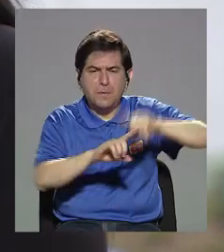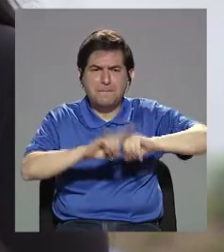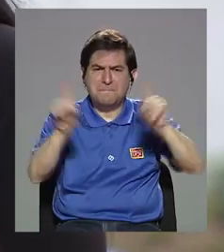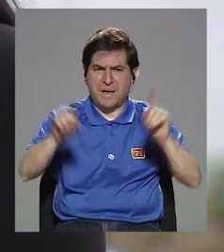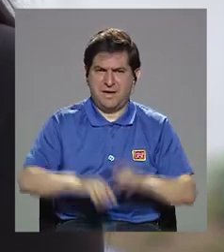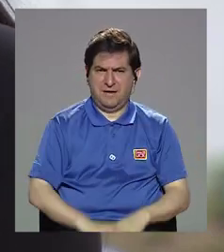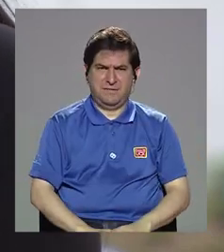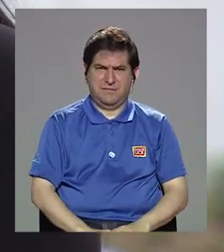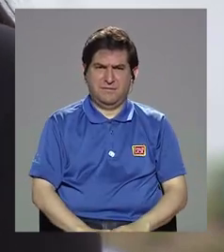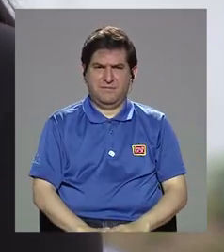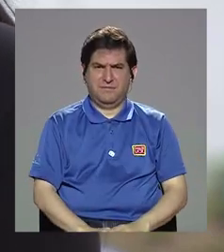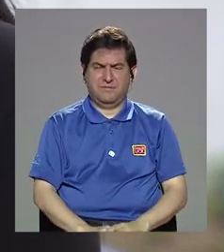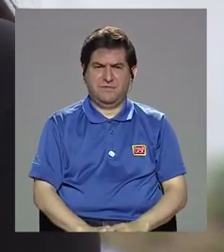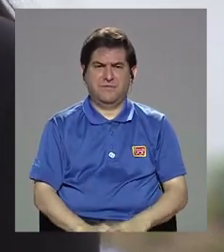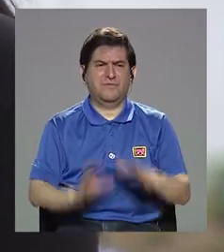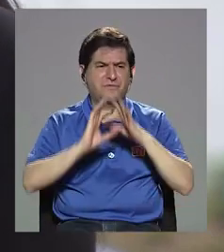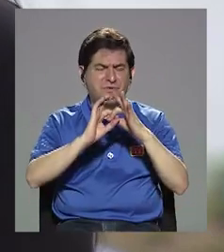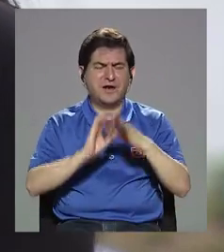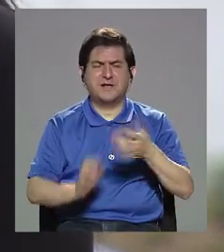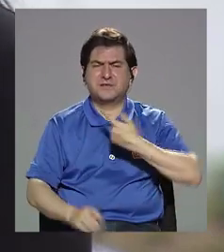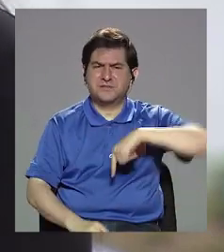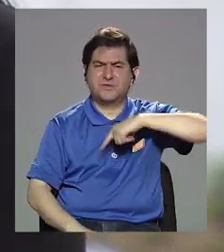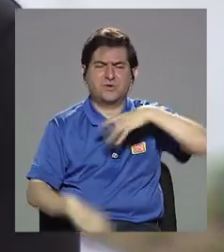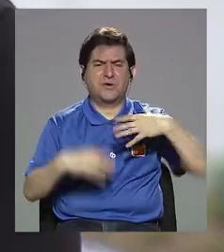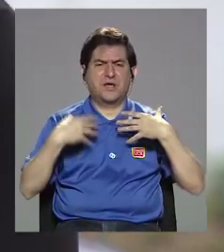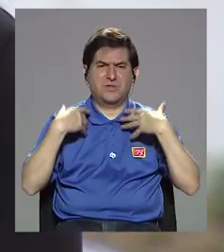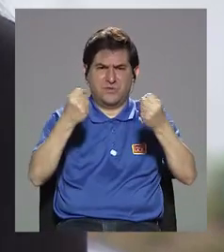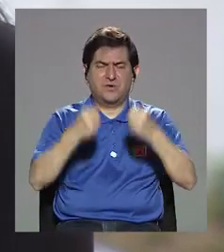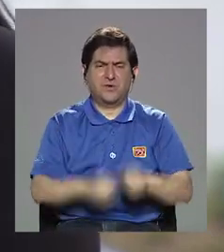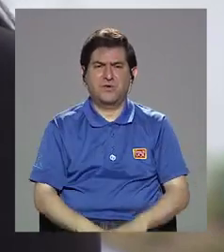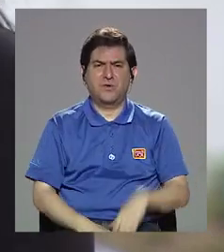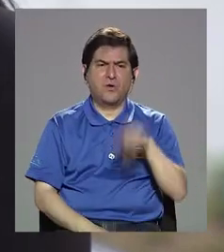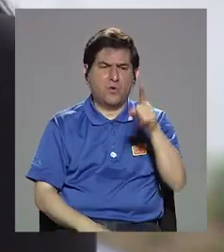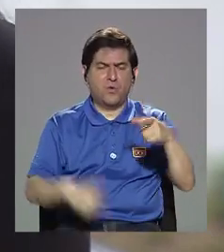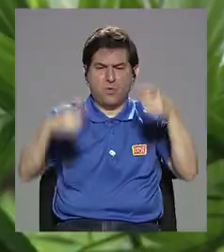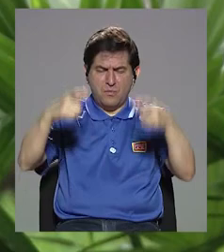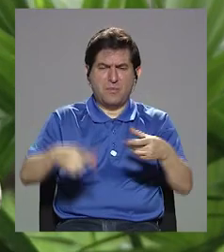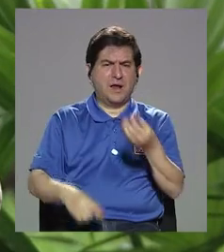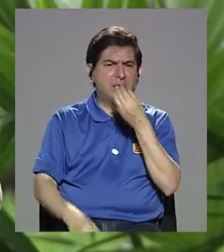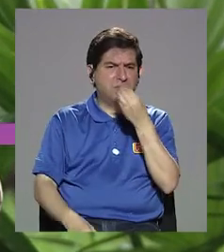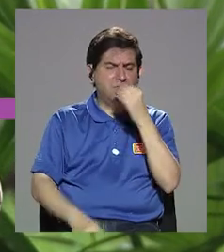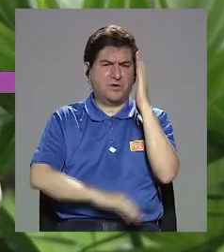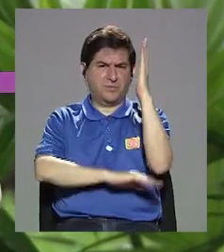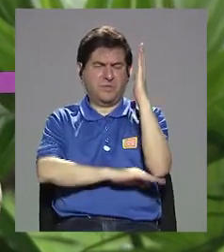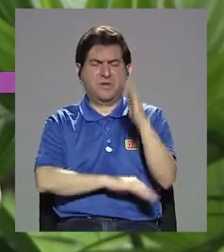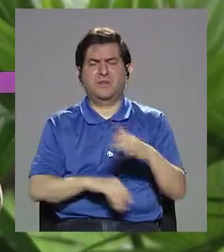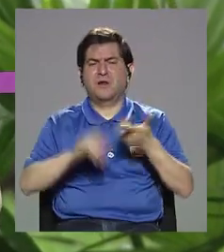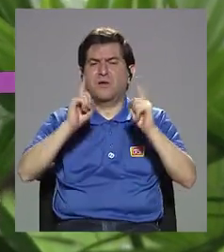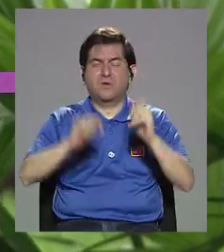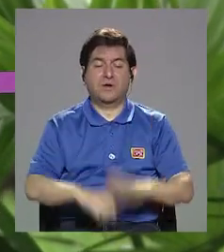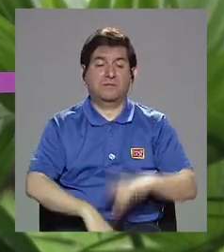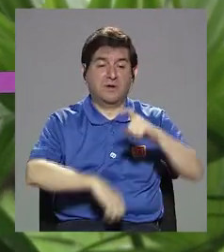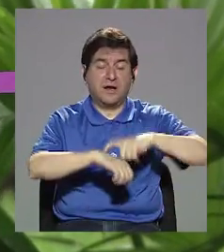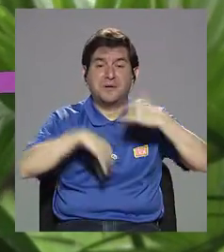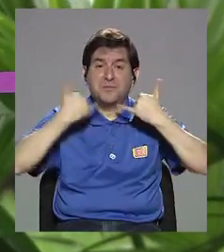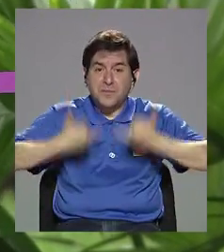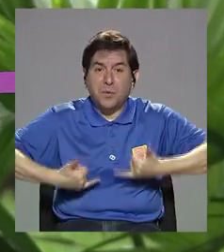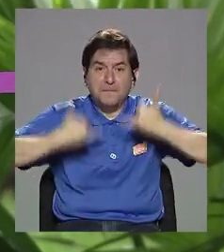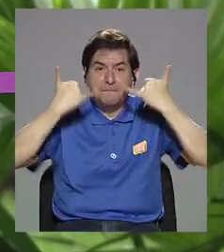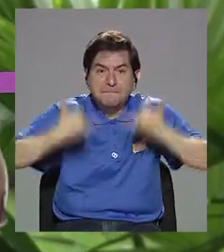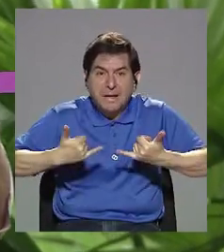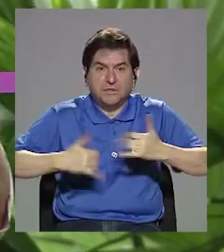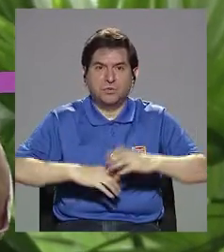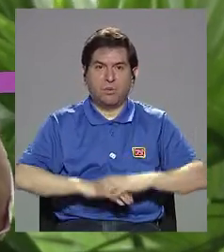pregunta es, ¿cómo está en relación a nuestra salud la composición de un cazado? un cazado, en el momento actual,